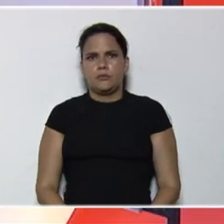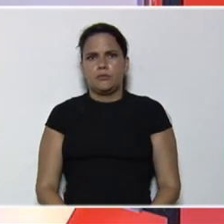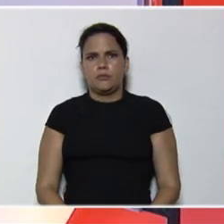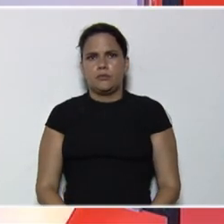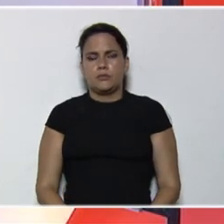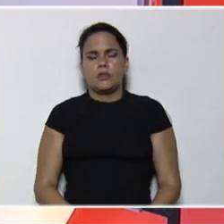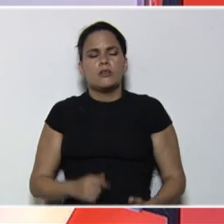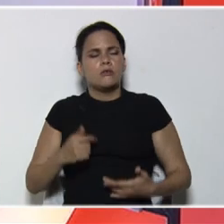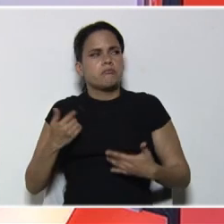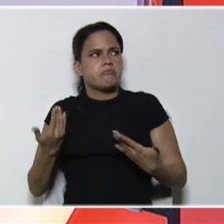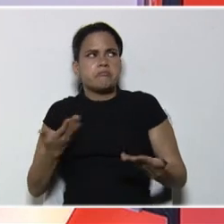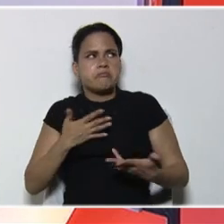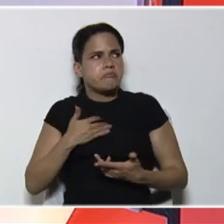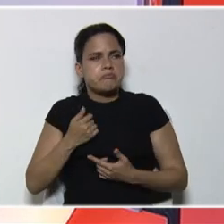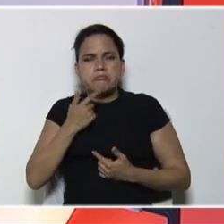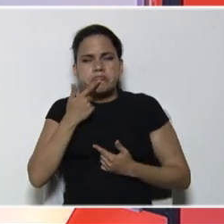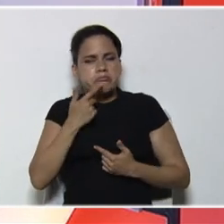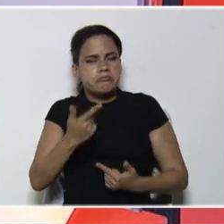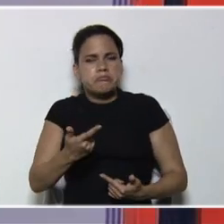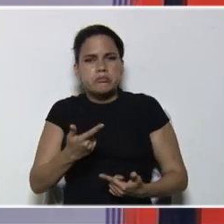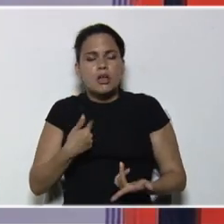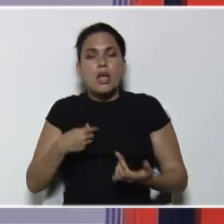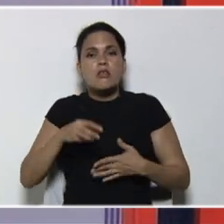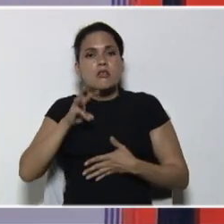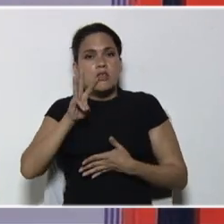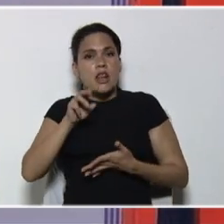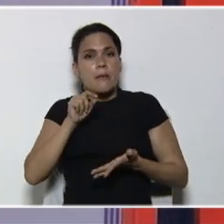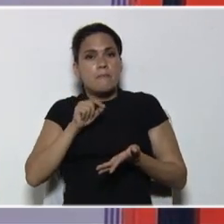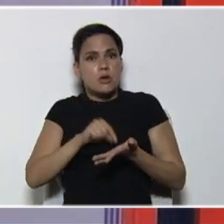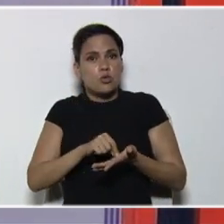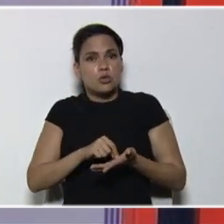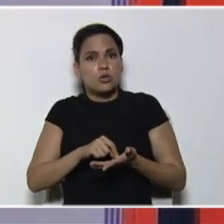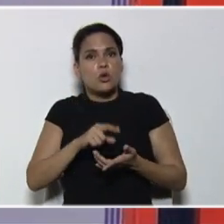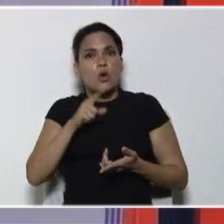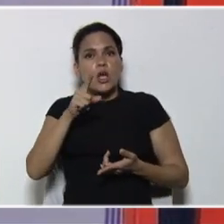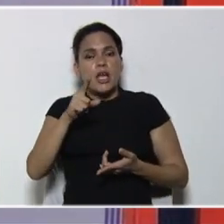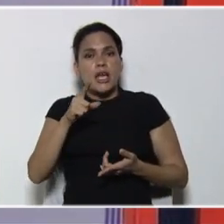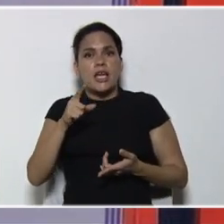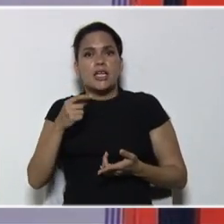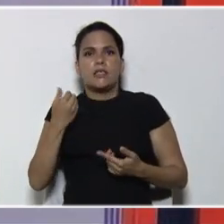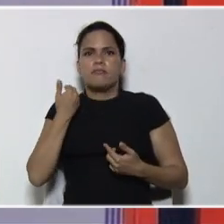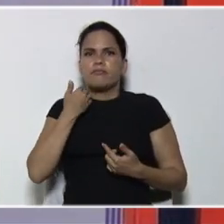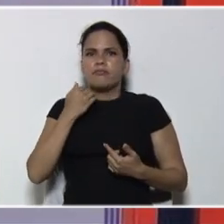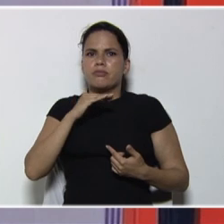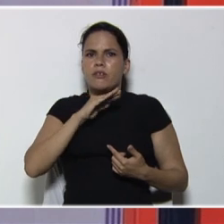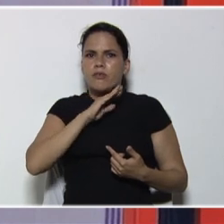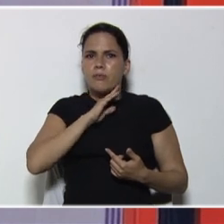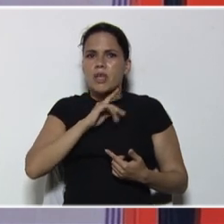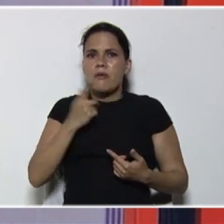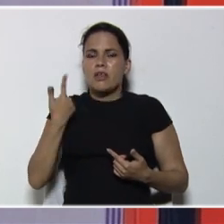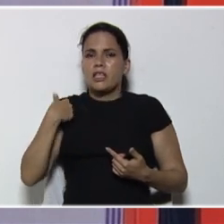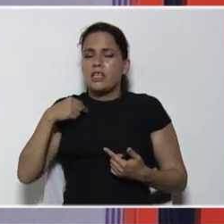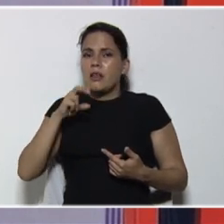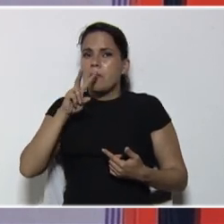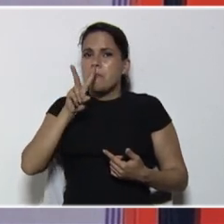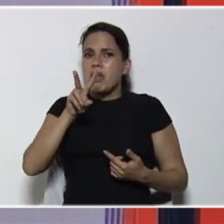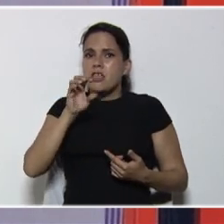eso quiere decir, que en tres minutos, esta bacteria, va a alcanzar, 20.000,